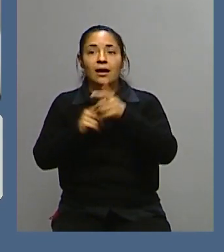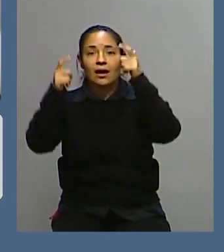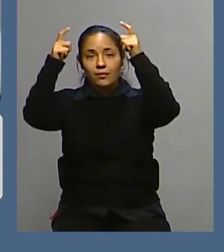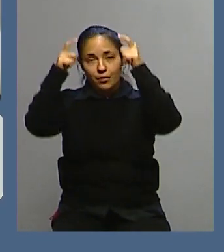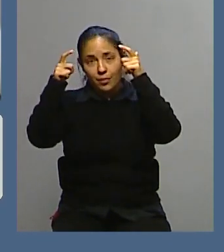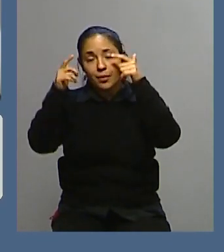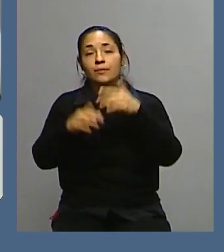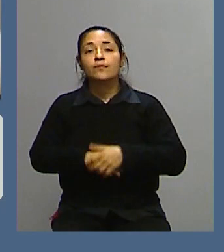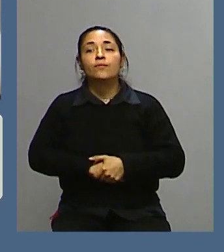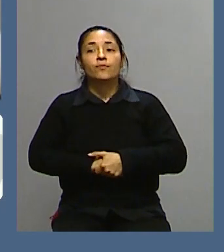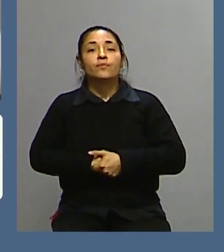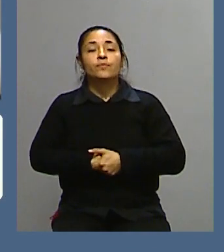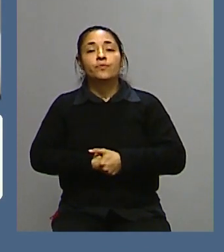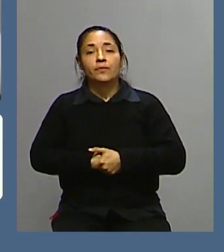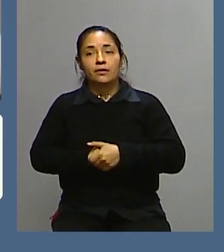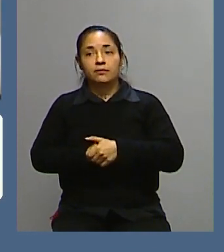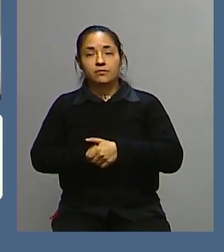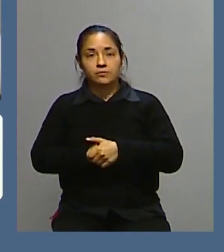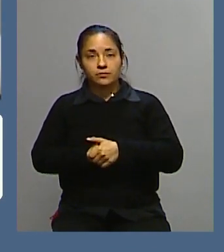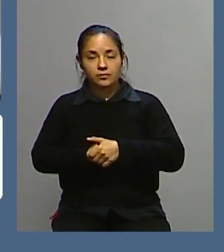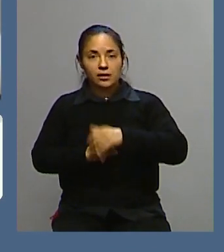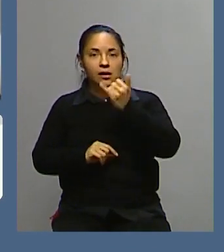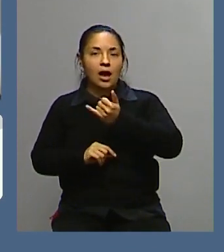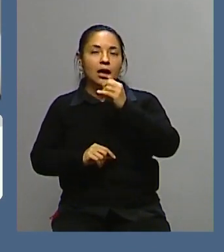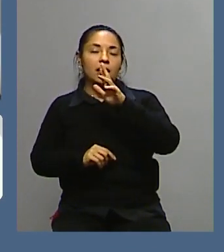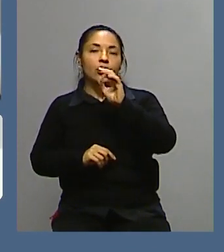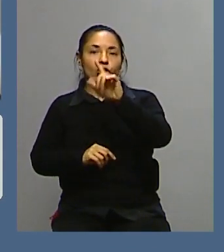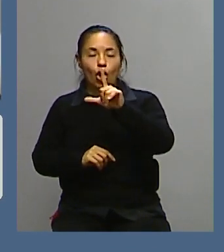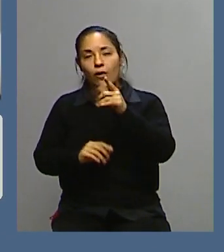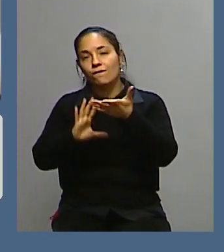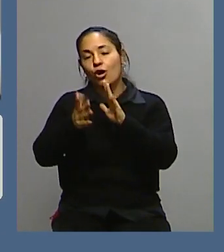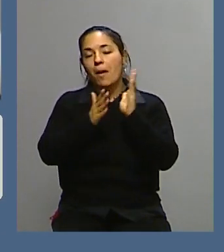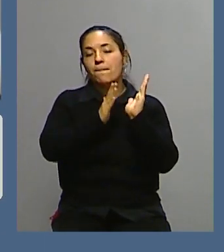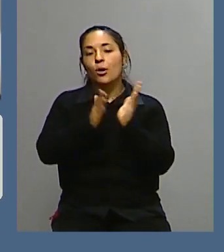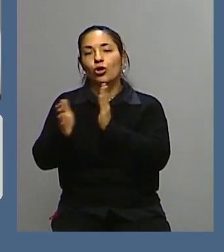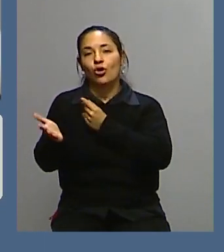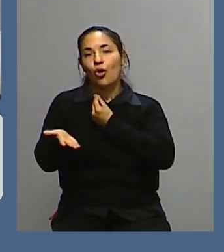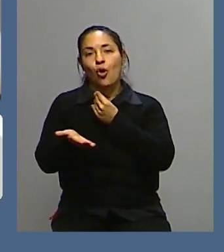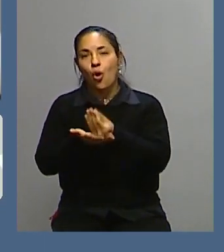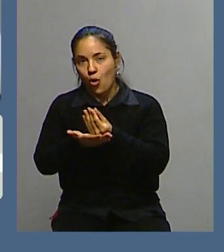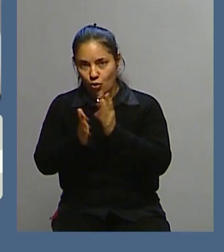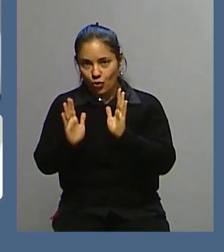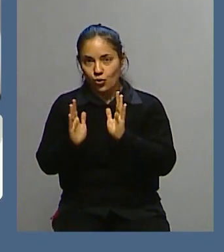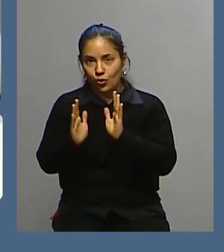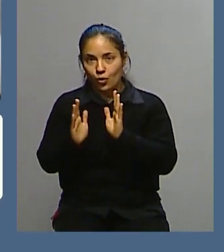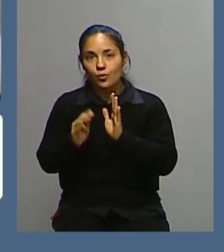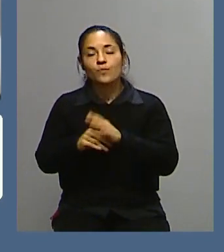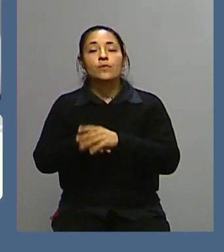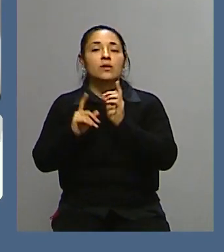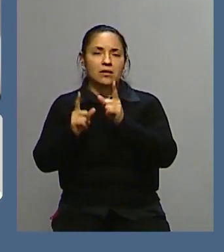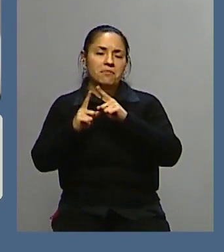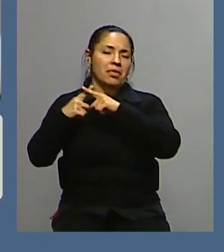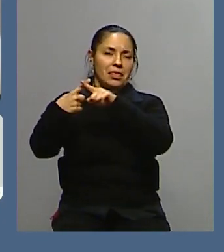constitucionales que cumplen sobre todo un rol protocolar. Hubo también mucho